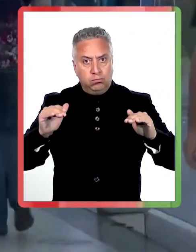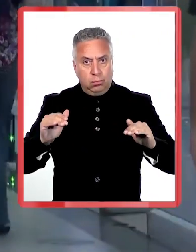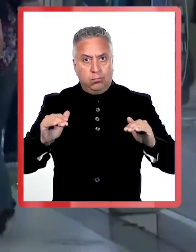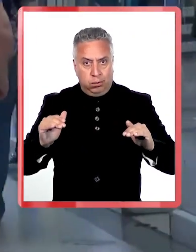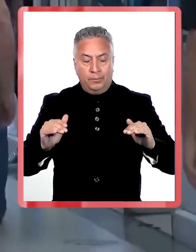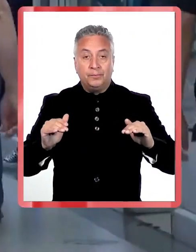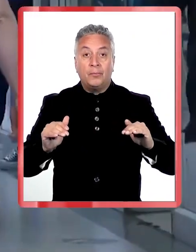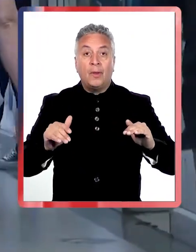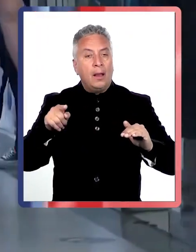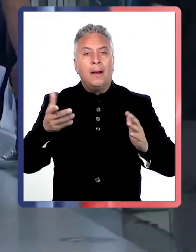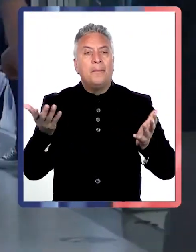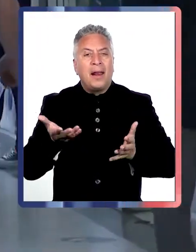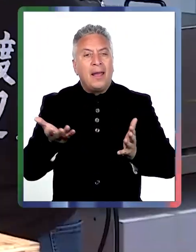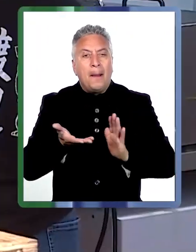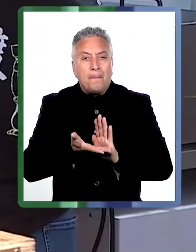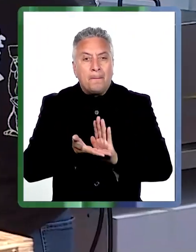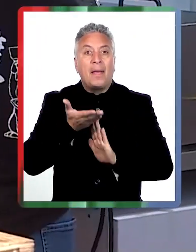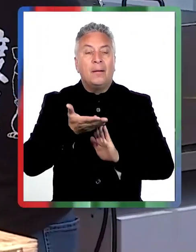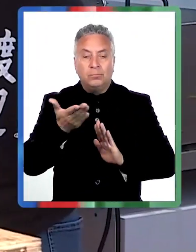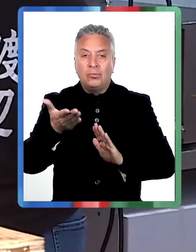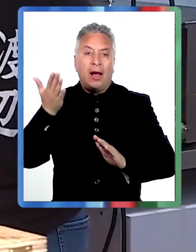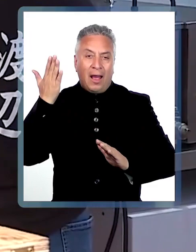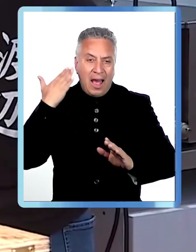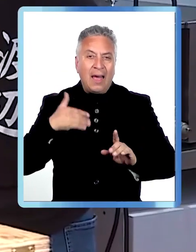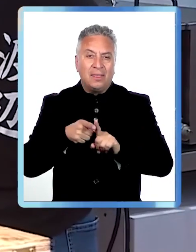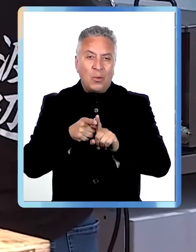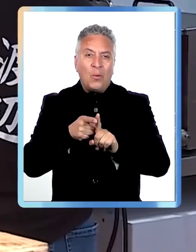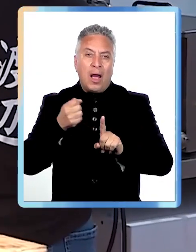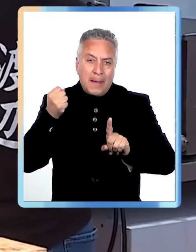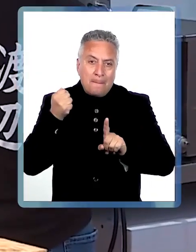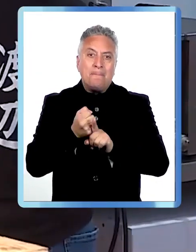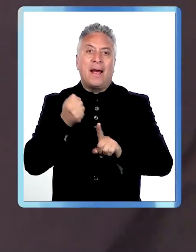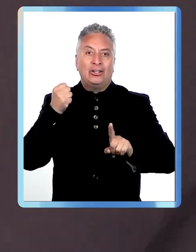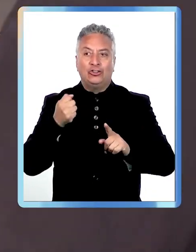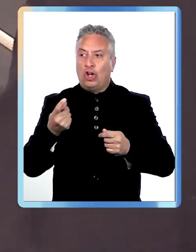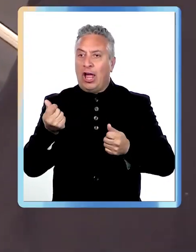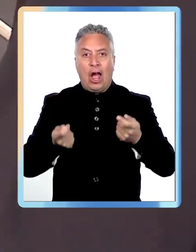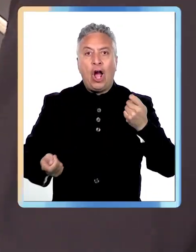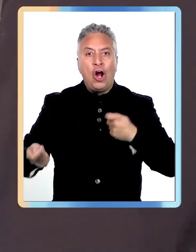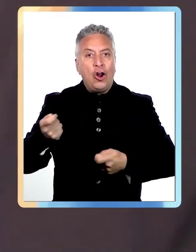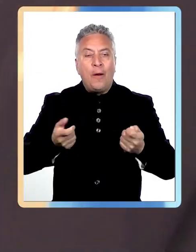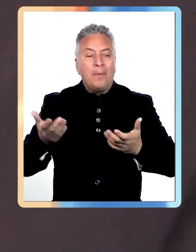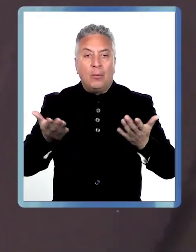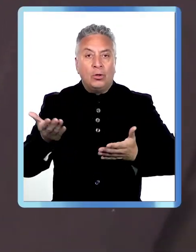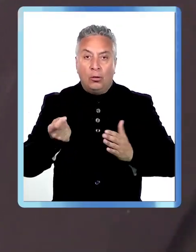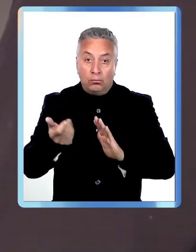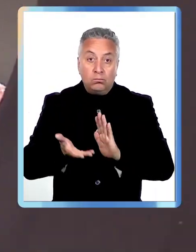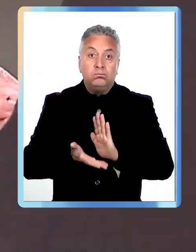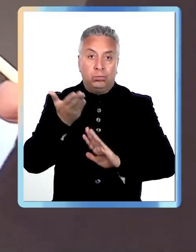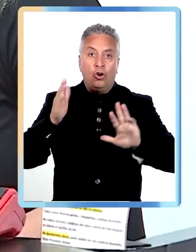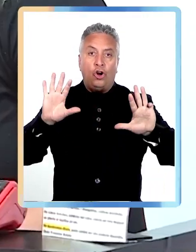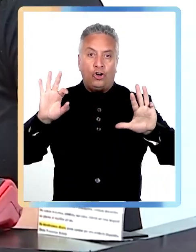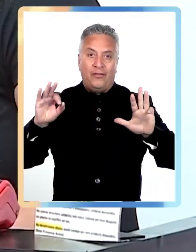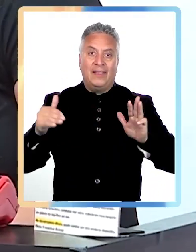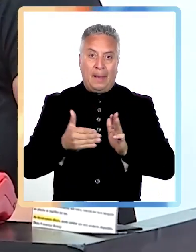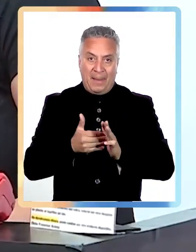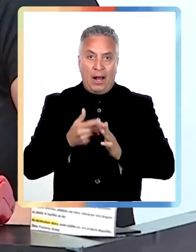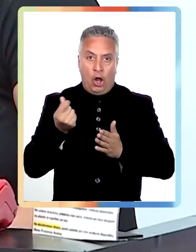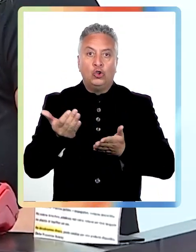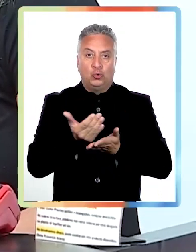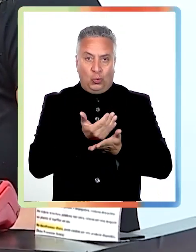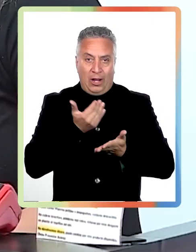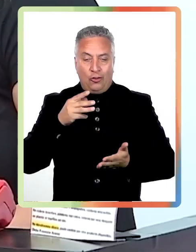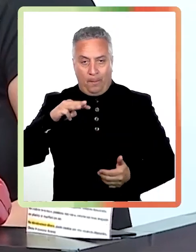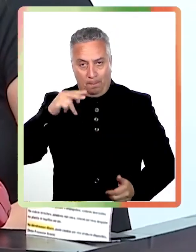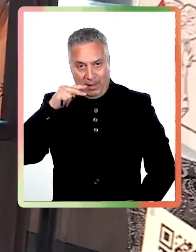ajuste gradual se realiza para aminorar el impacto económico que puede tener en los empleadores el alza total de 90 mil pesos en el sueldo